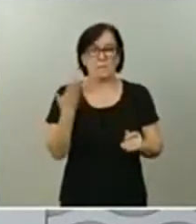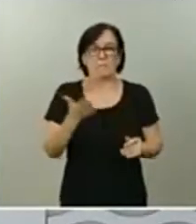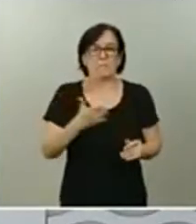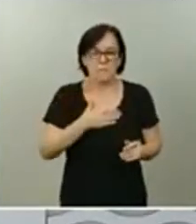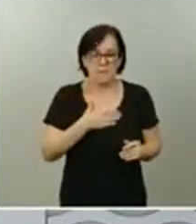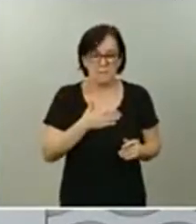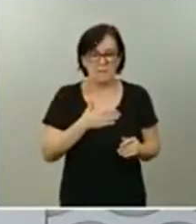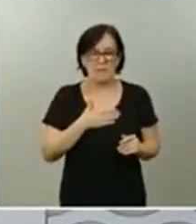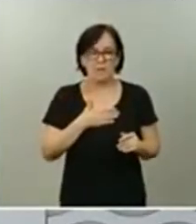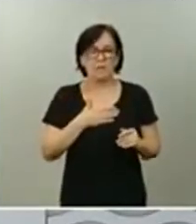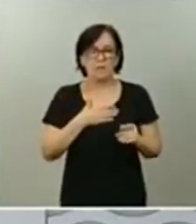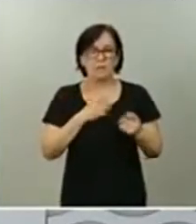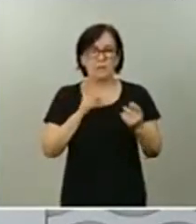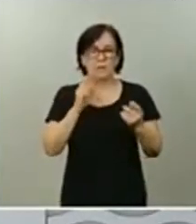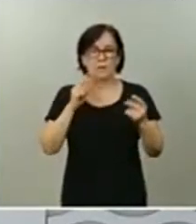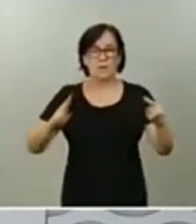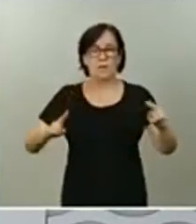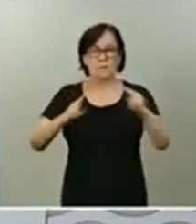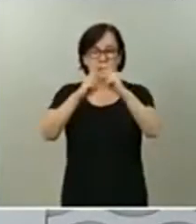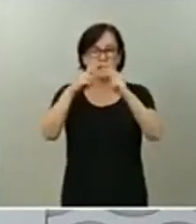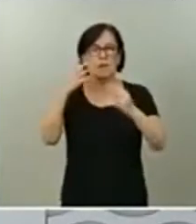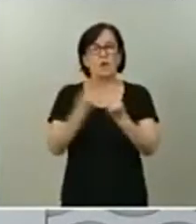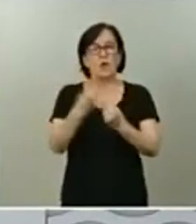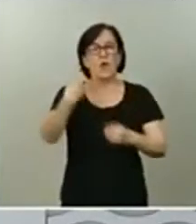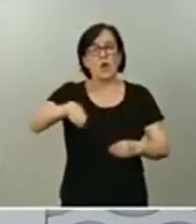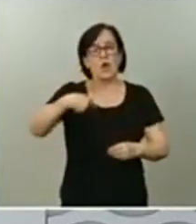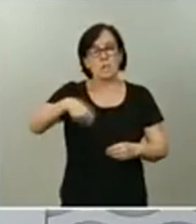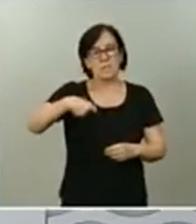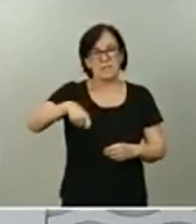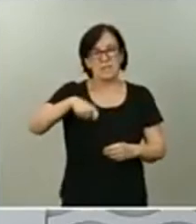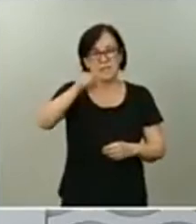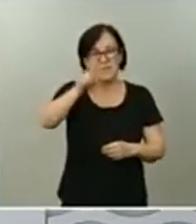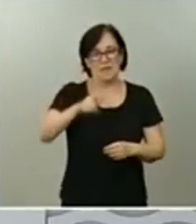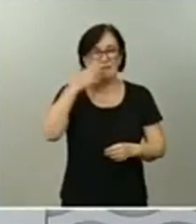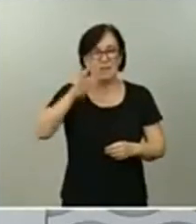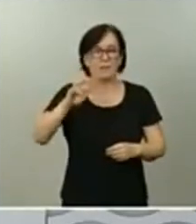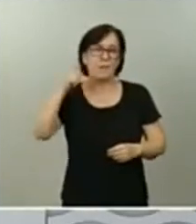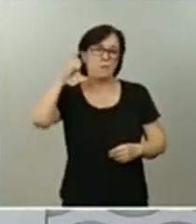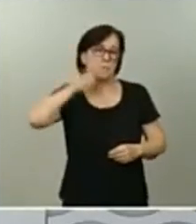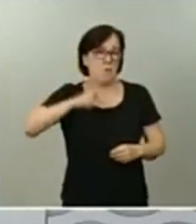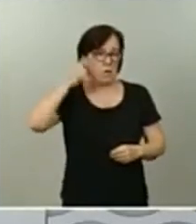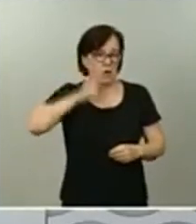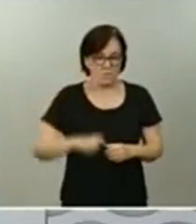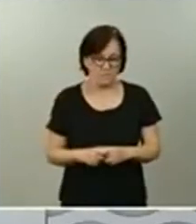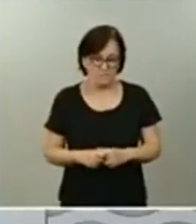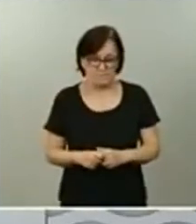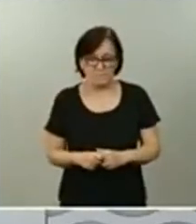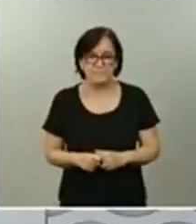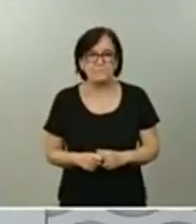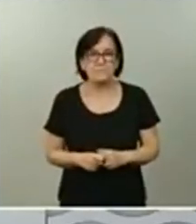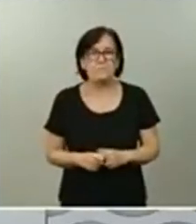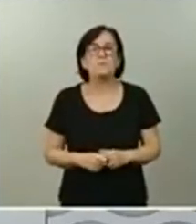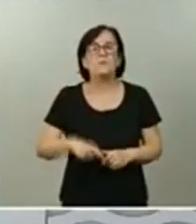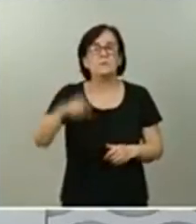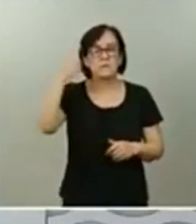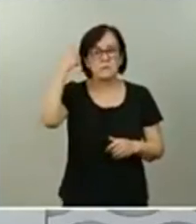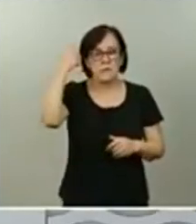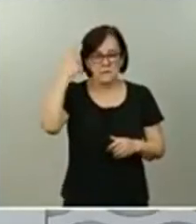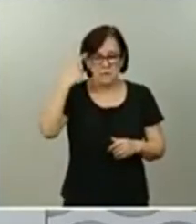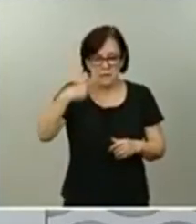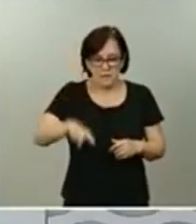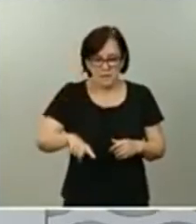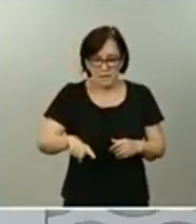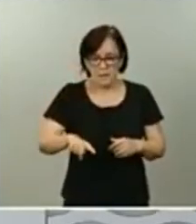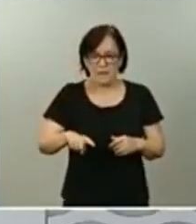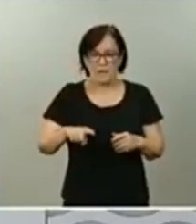encuentro en París con el presidente de Francia, Emmanuel Macron. Saben ustedes que el Gobierno, desde el primer día,